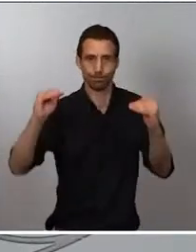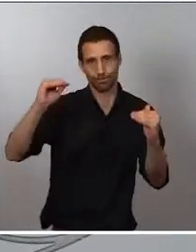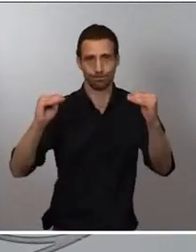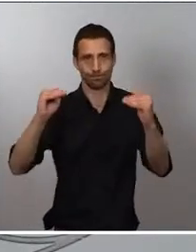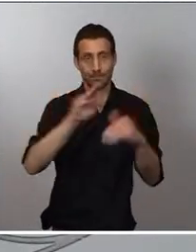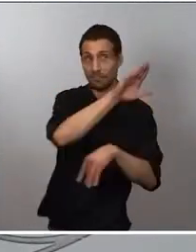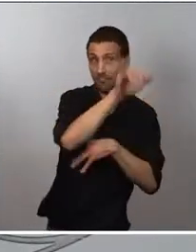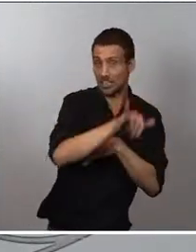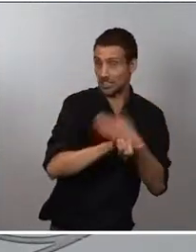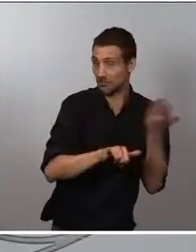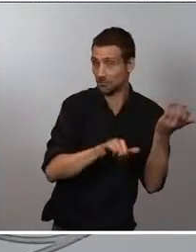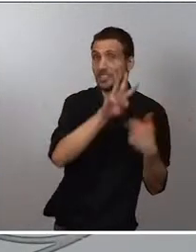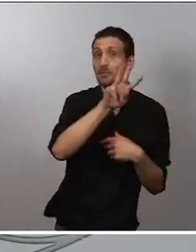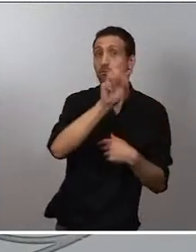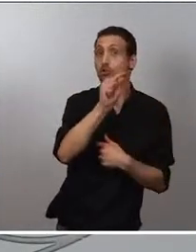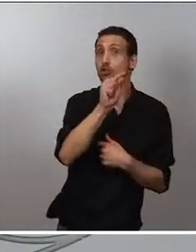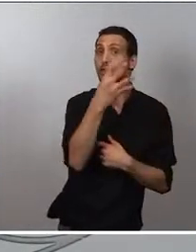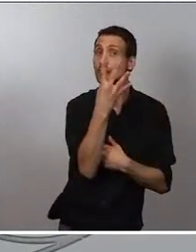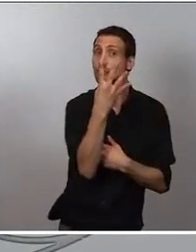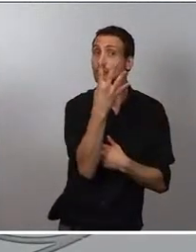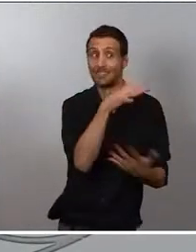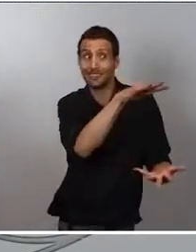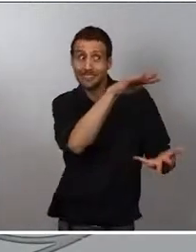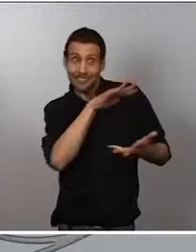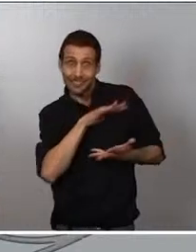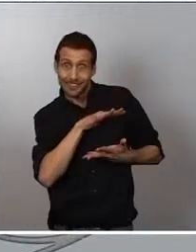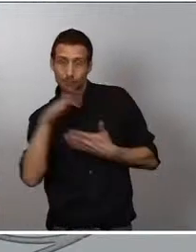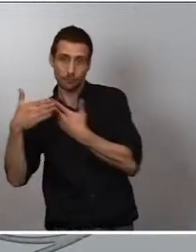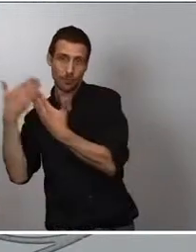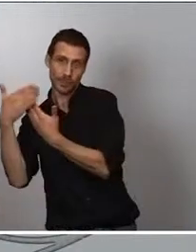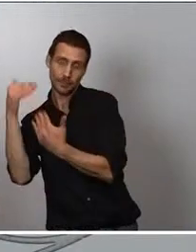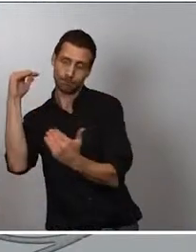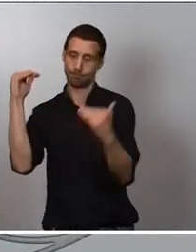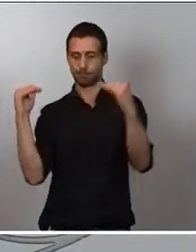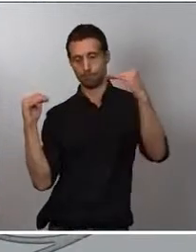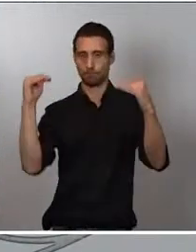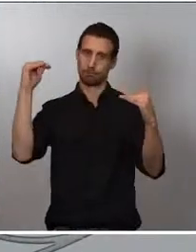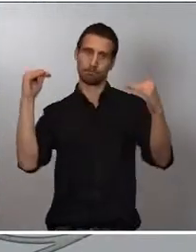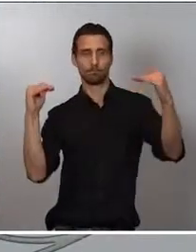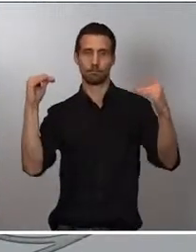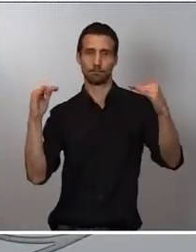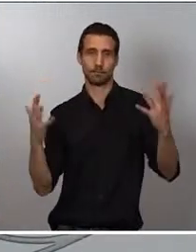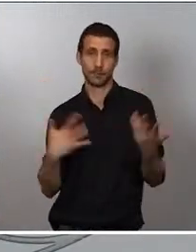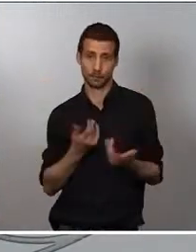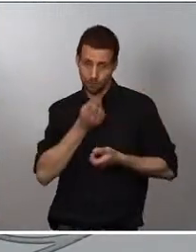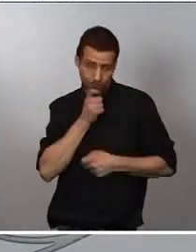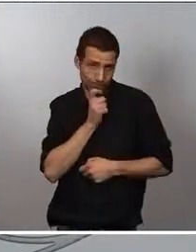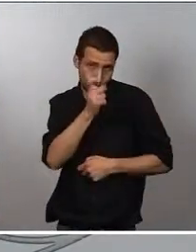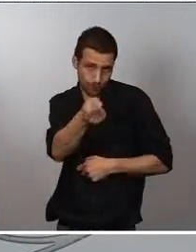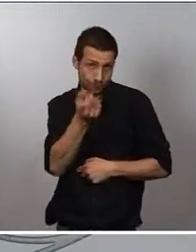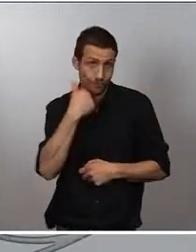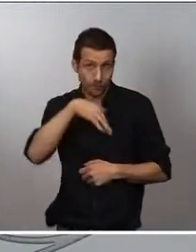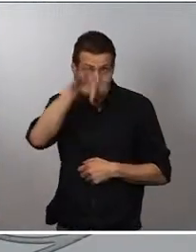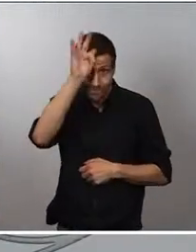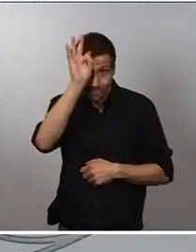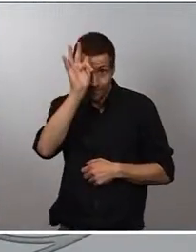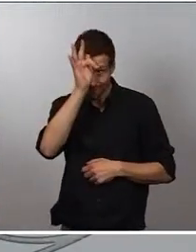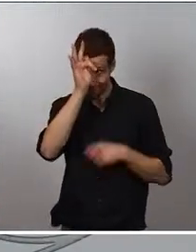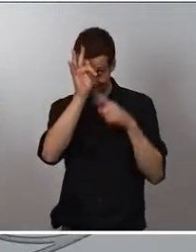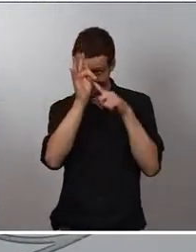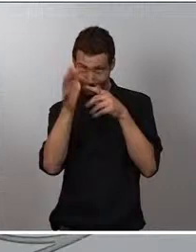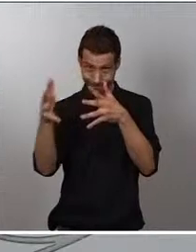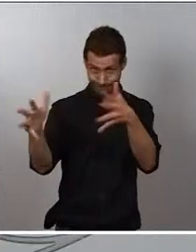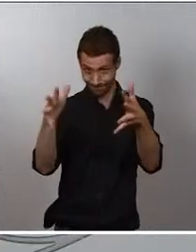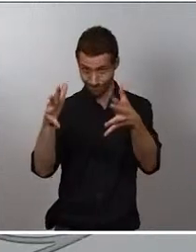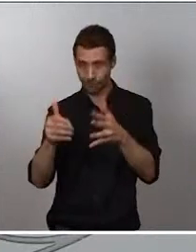3,4 que van a llegar. Ya les anuncio que este fin de semana, en torno al domingo, está previsto que ya lleguen en torno a un